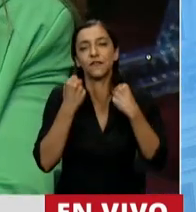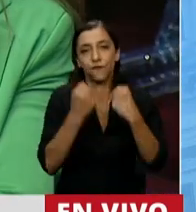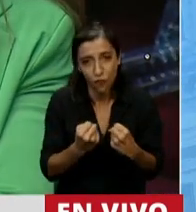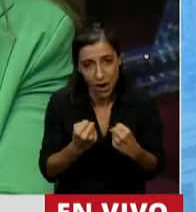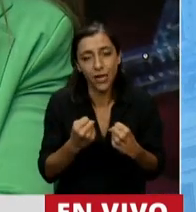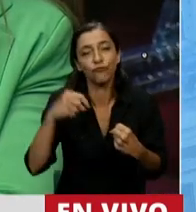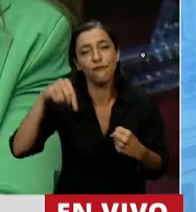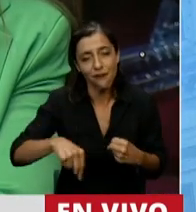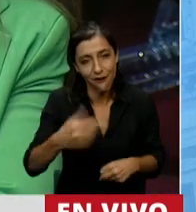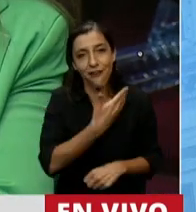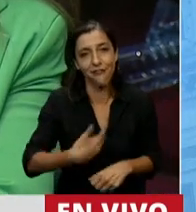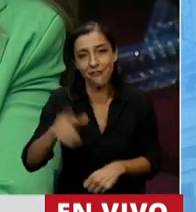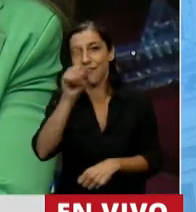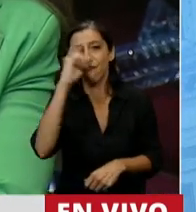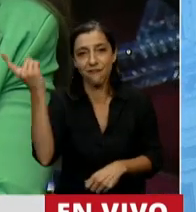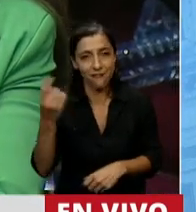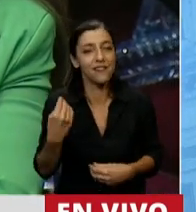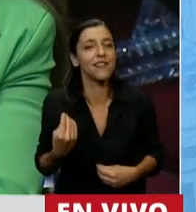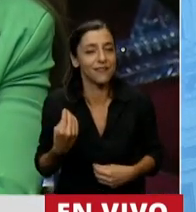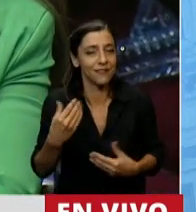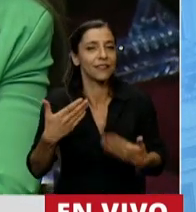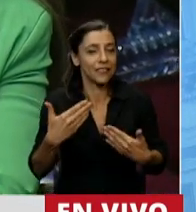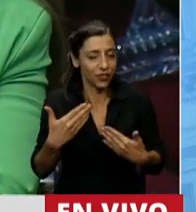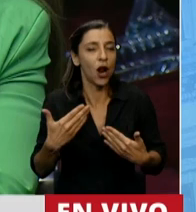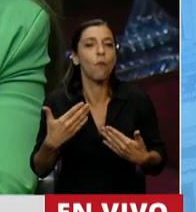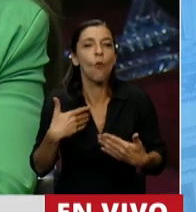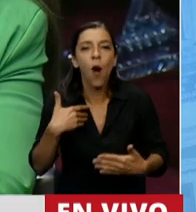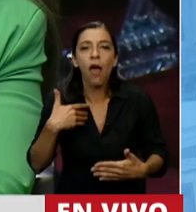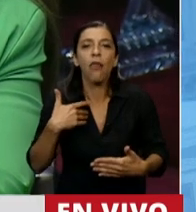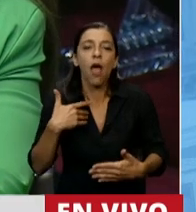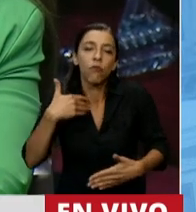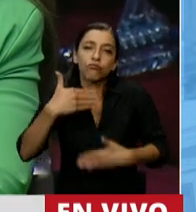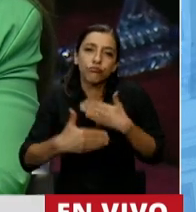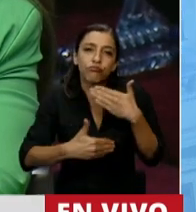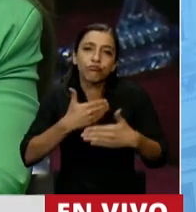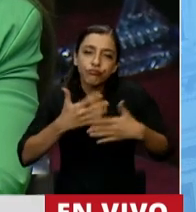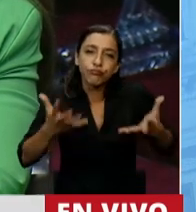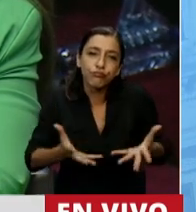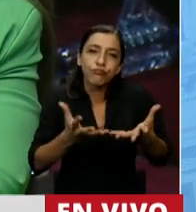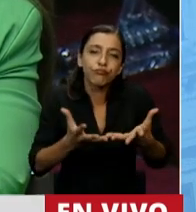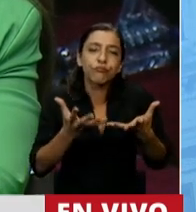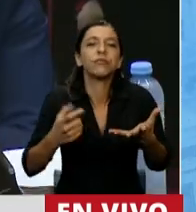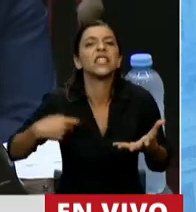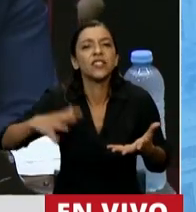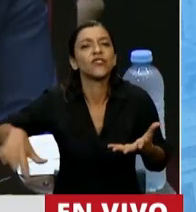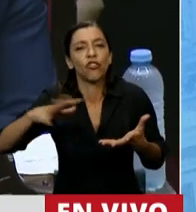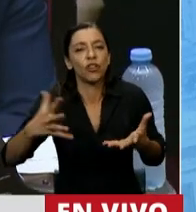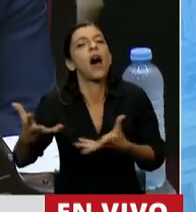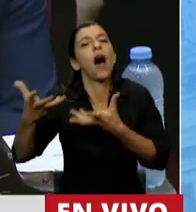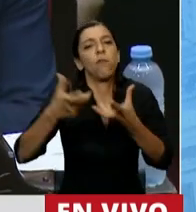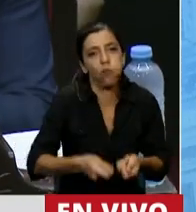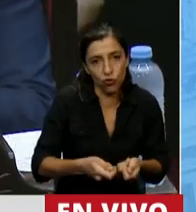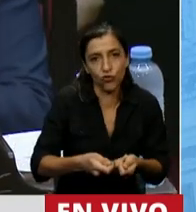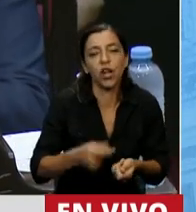nacional y quien lo conduce y acompañado por el pueblo argentino vamos a terminar